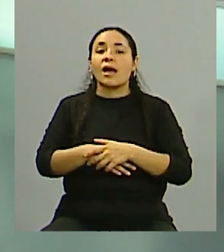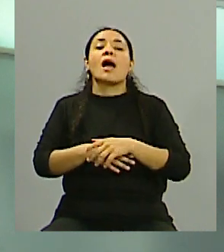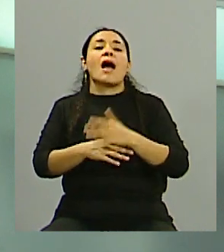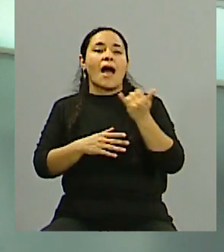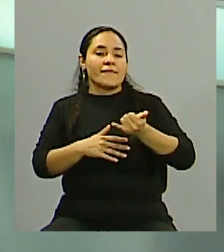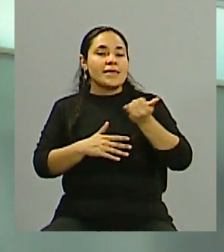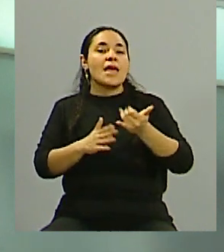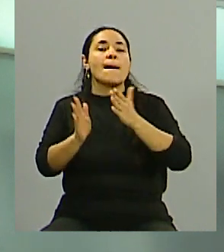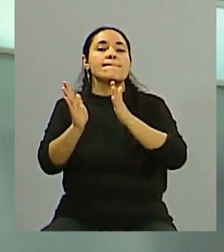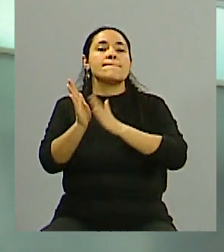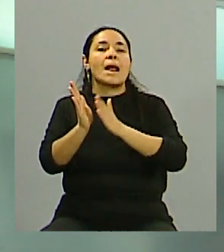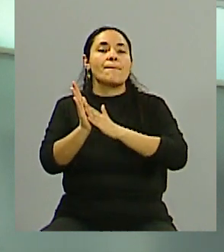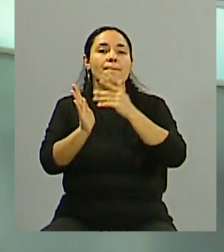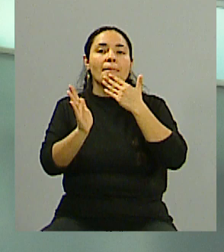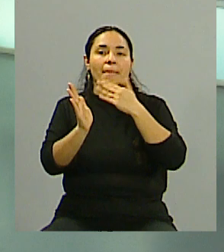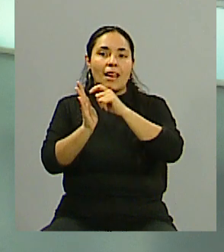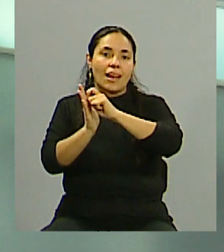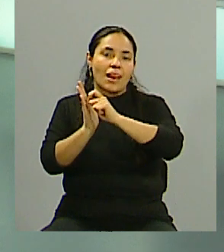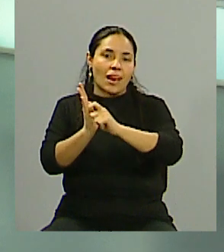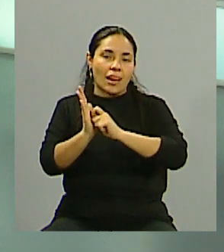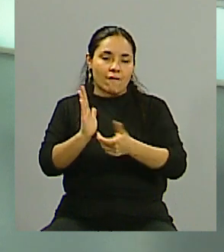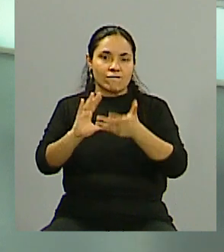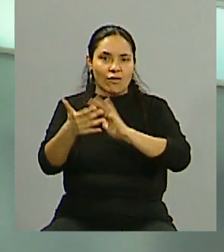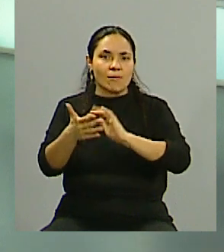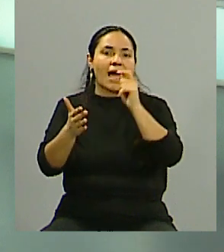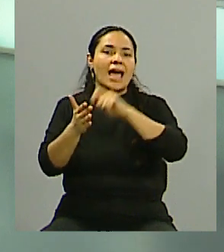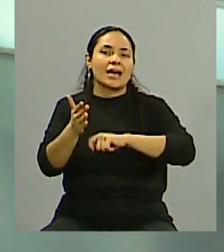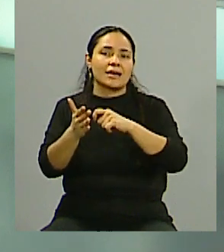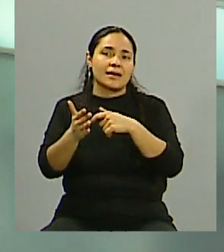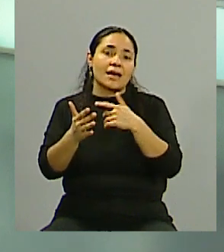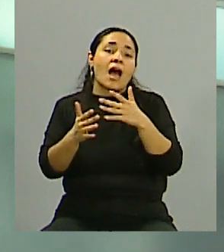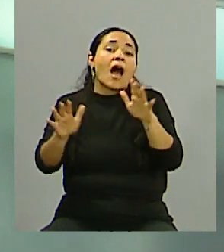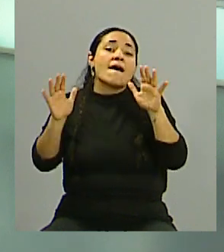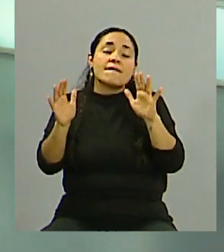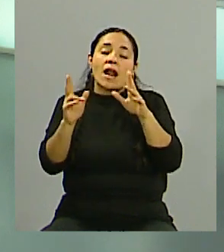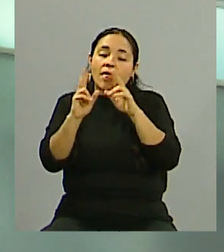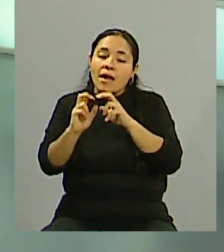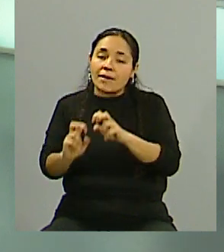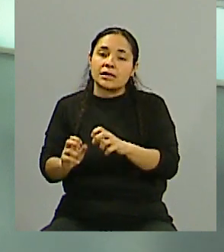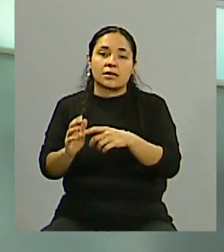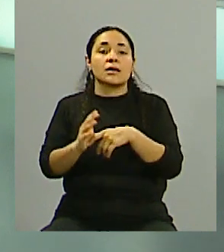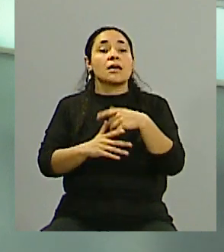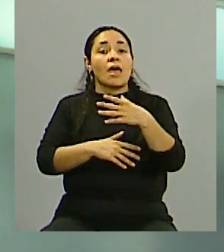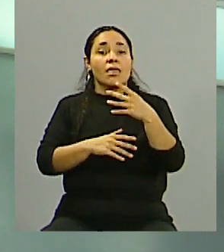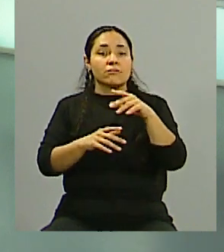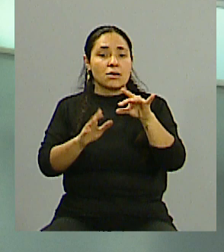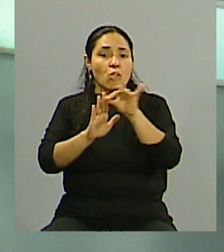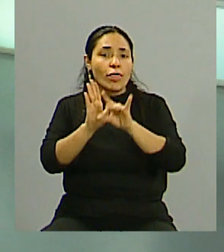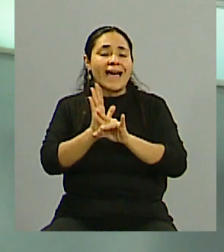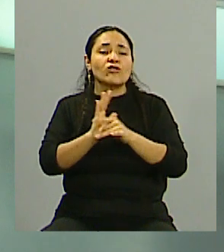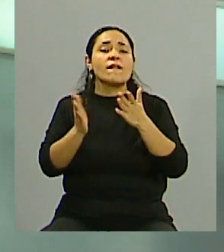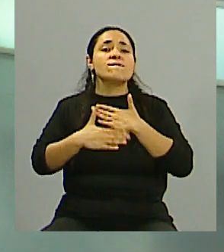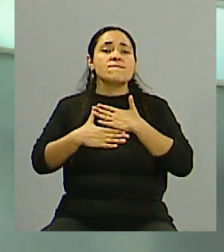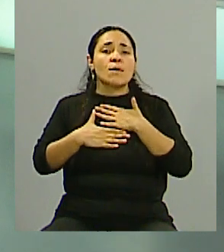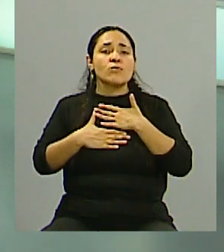que era una planilla, no sé, habrá que discutir después cómo, y con términos y condiciones muy complejos, te escaneaban datos biométricos, que son datos